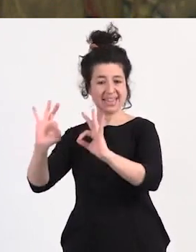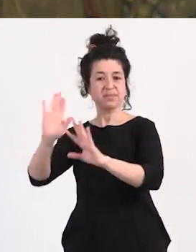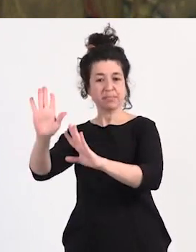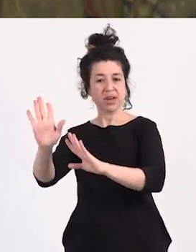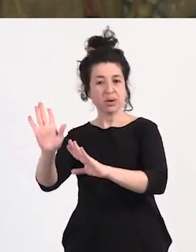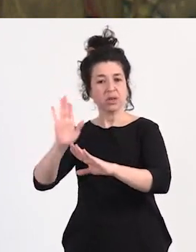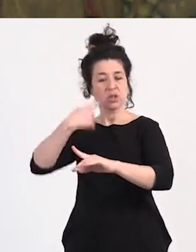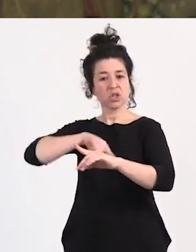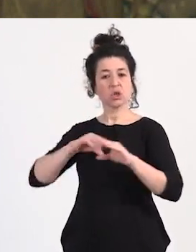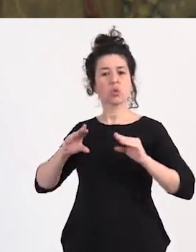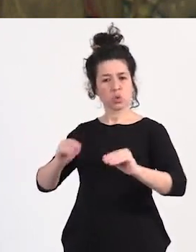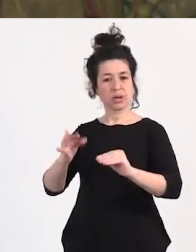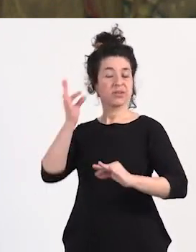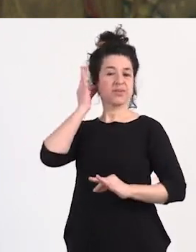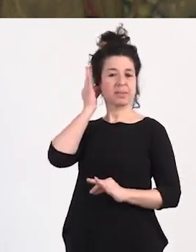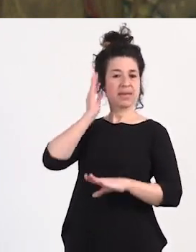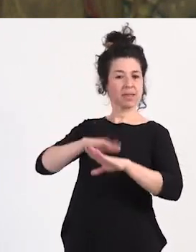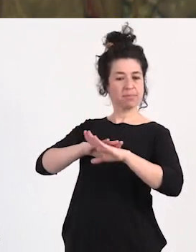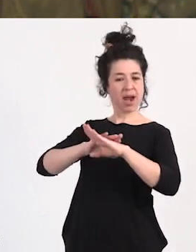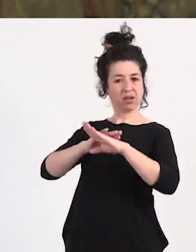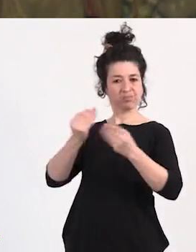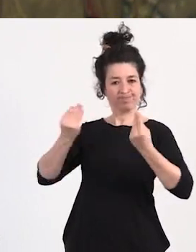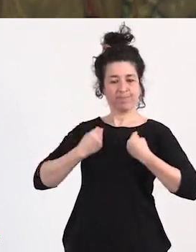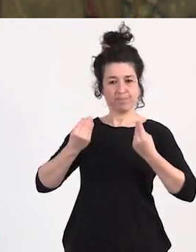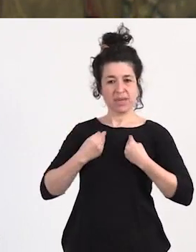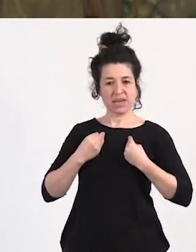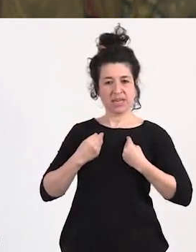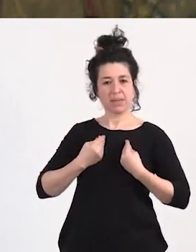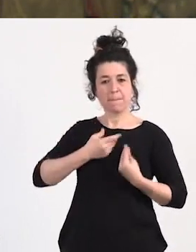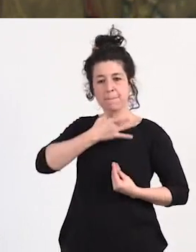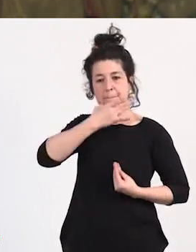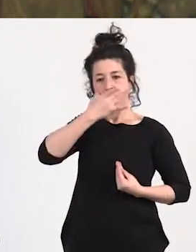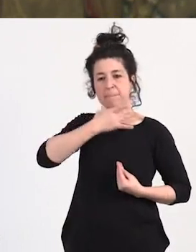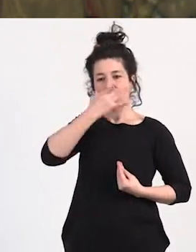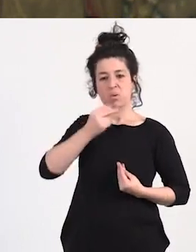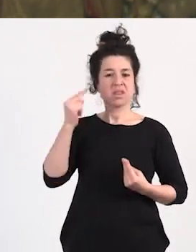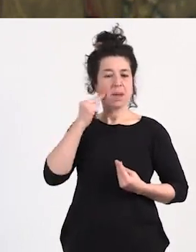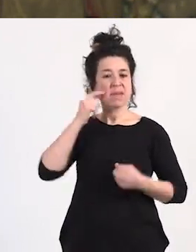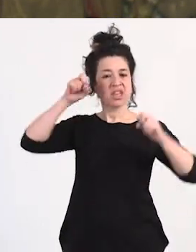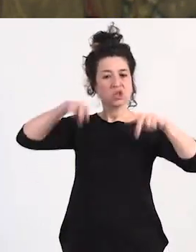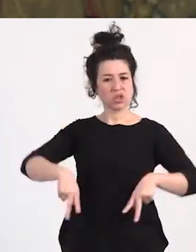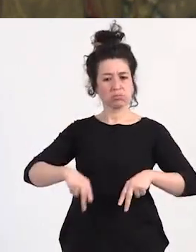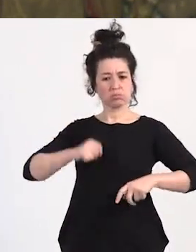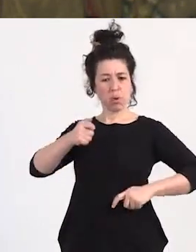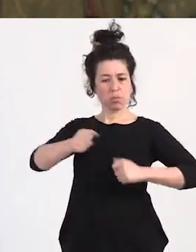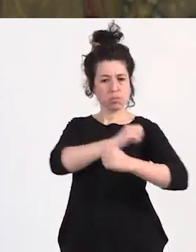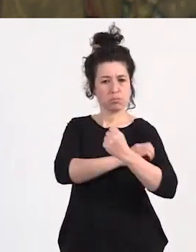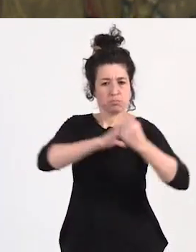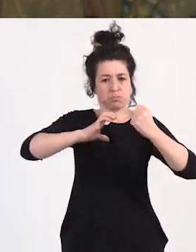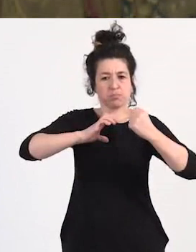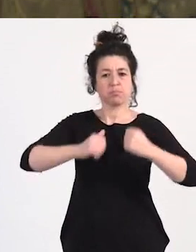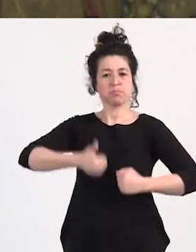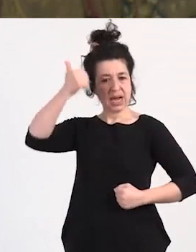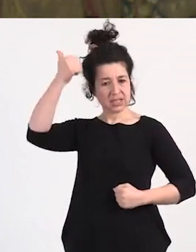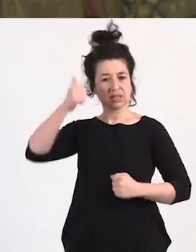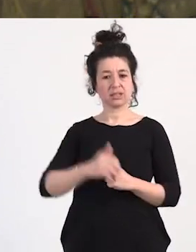beneficio nuestro sin miedo y sin vergüenza empoderándonos cada vez más en esto y este